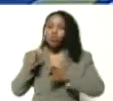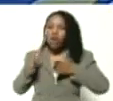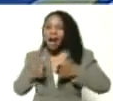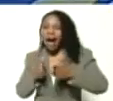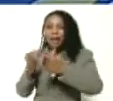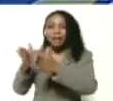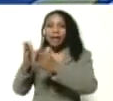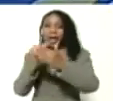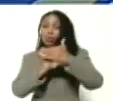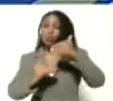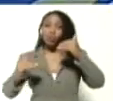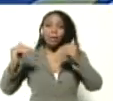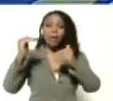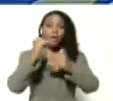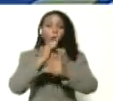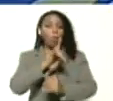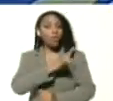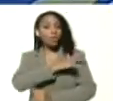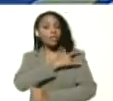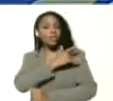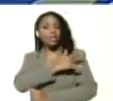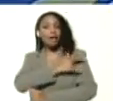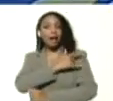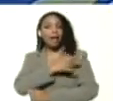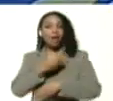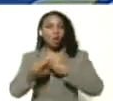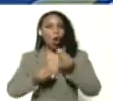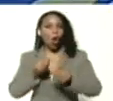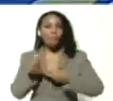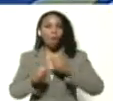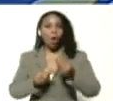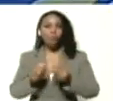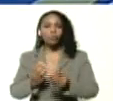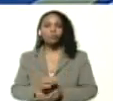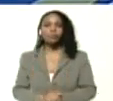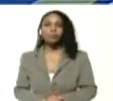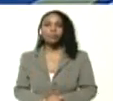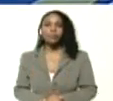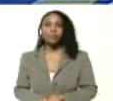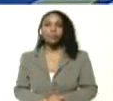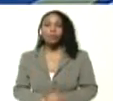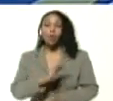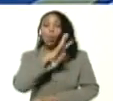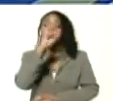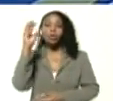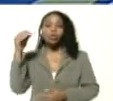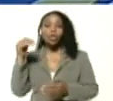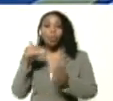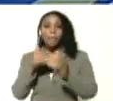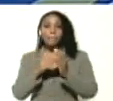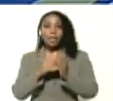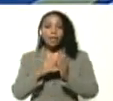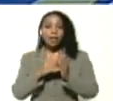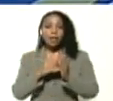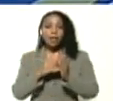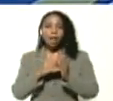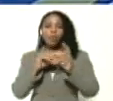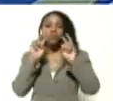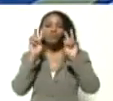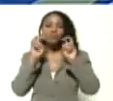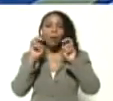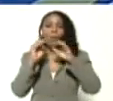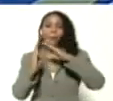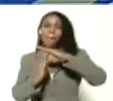superior, universitaria, más de cuatrocientos mil nuevos